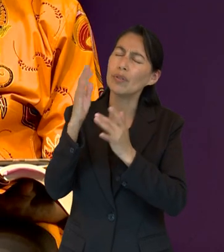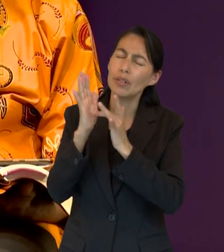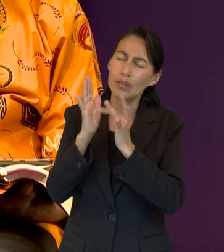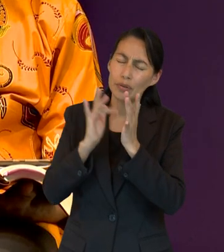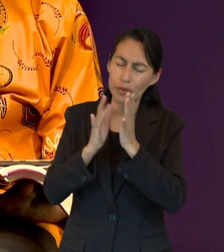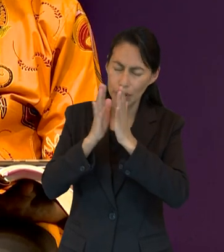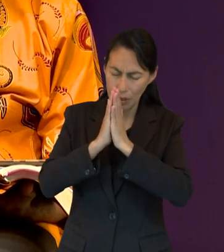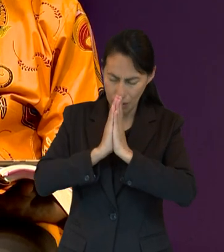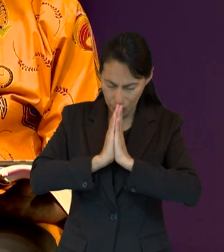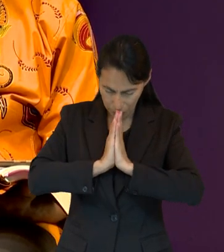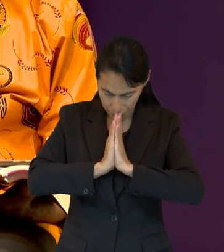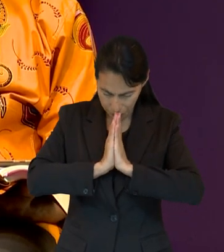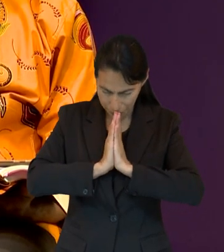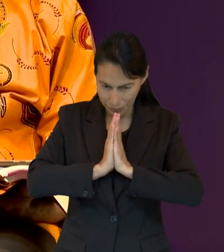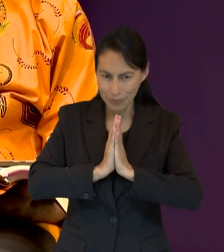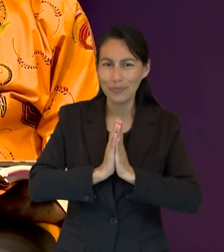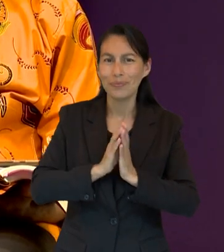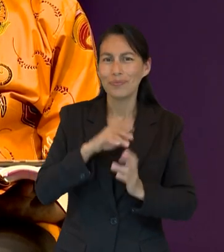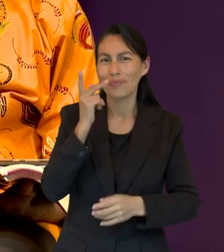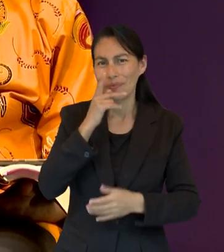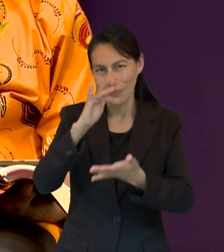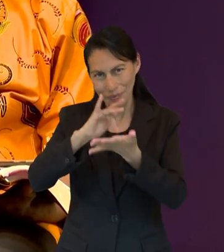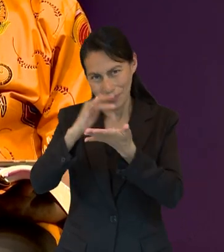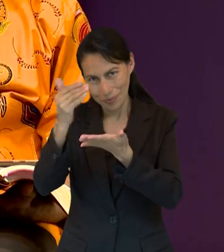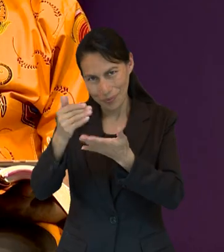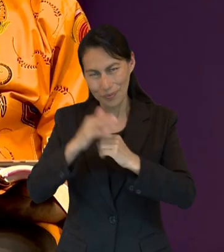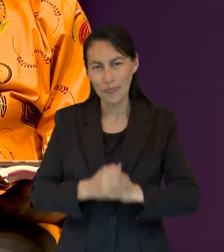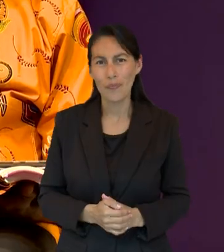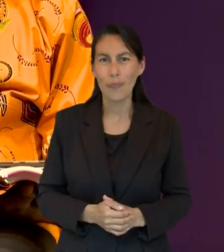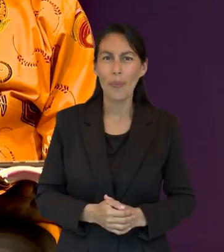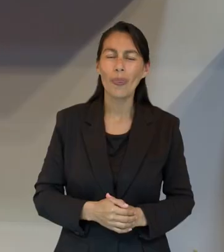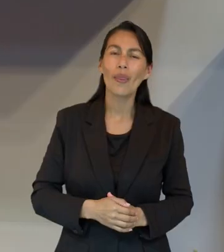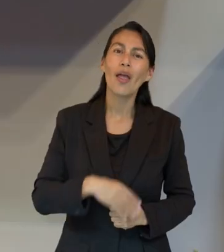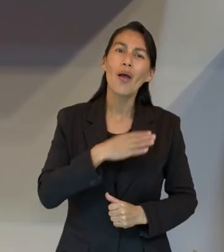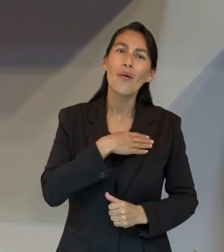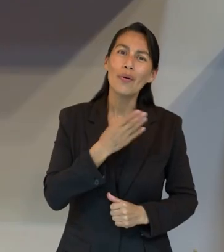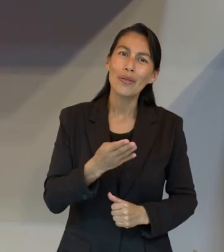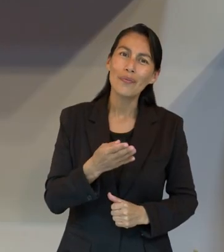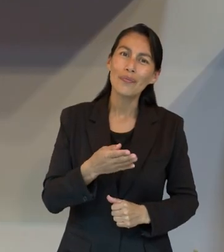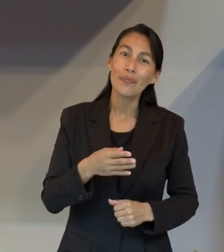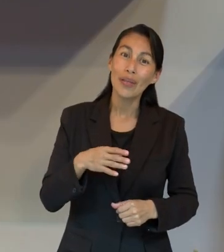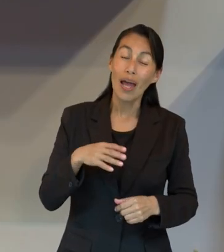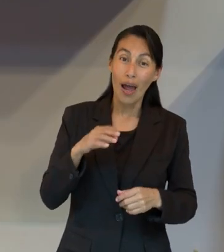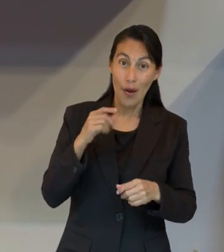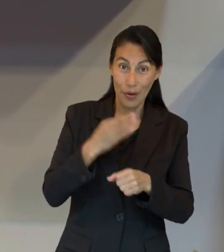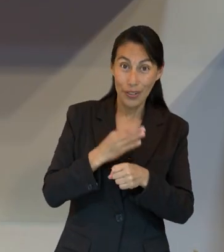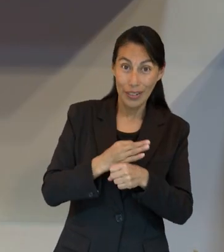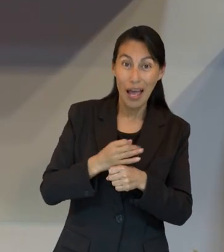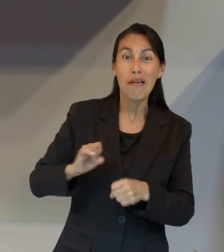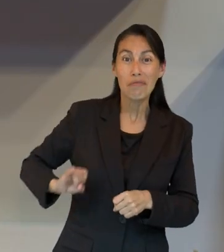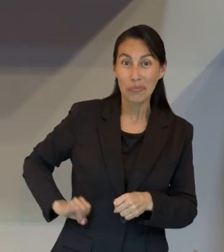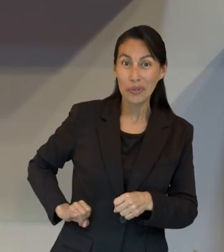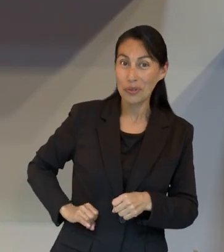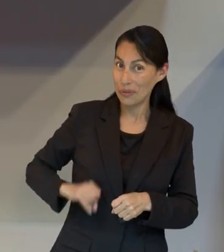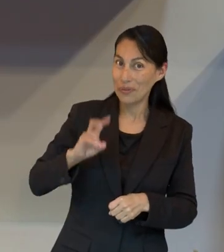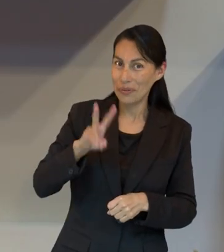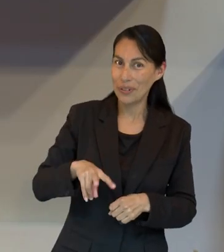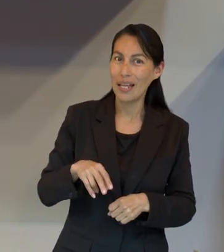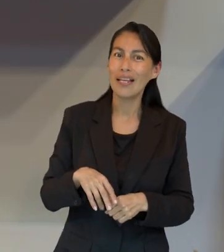entender según tu voluntad. En Jesús. Amén. Gracias, Pastor. Bueno, y vamos a entrar directamente. Este estudio se me hizo muy